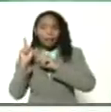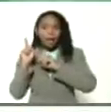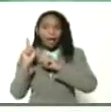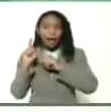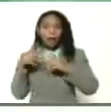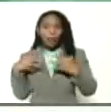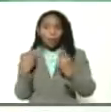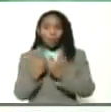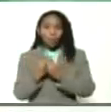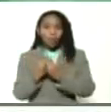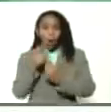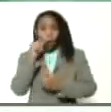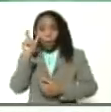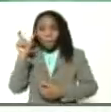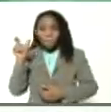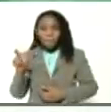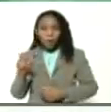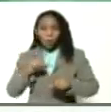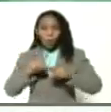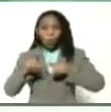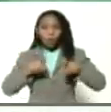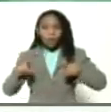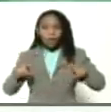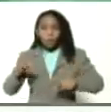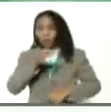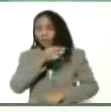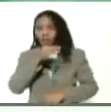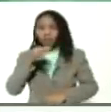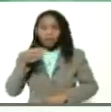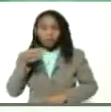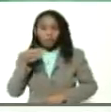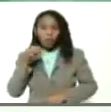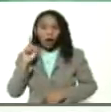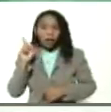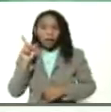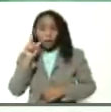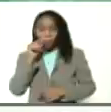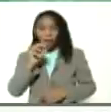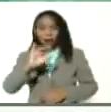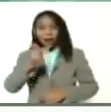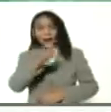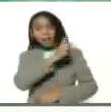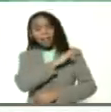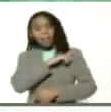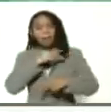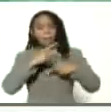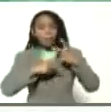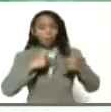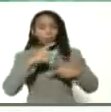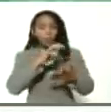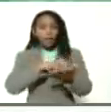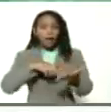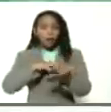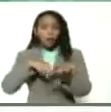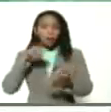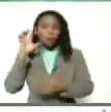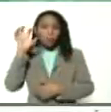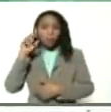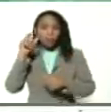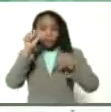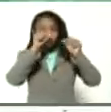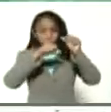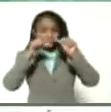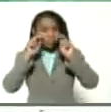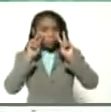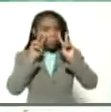Oscar Sánchez coordinador de calidad Alí Valera gerente de producción de agropatria revisando todo